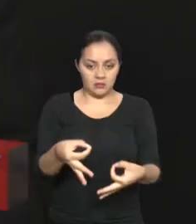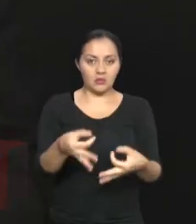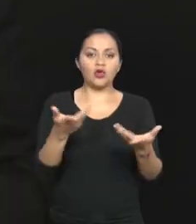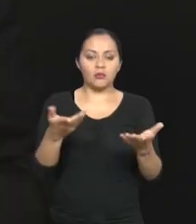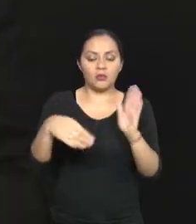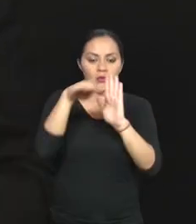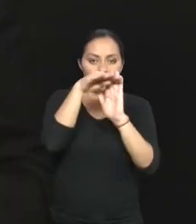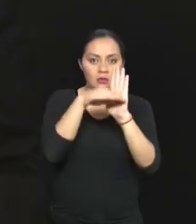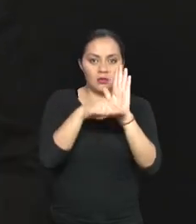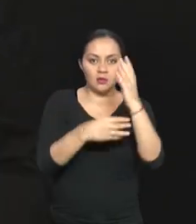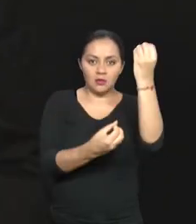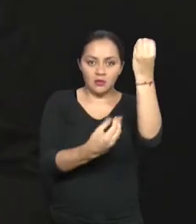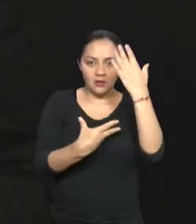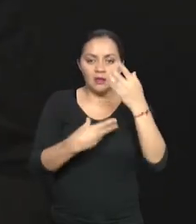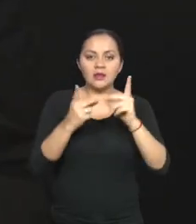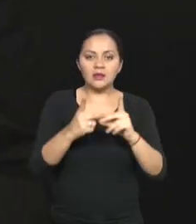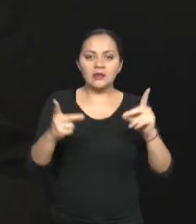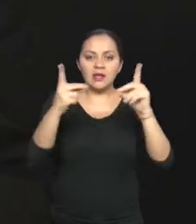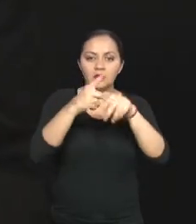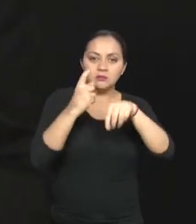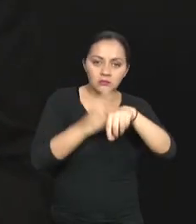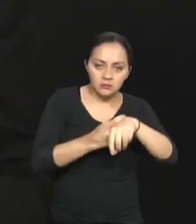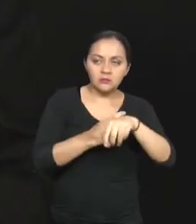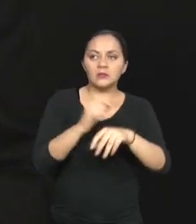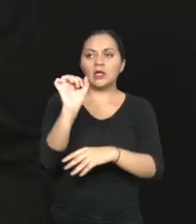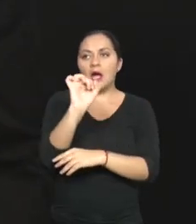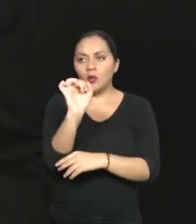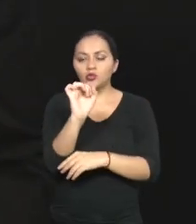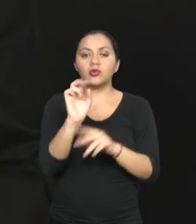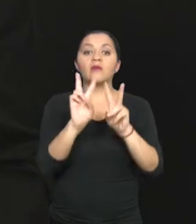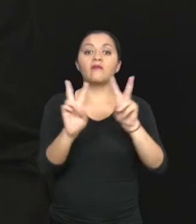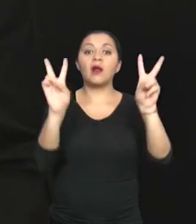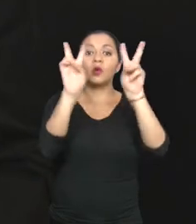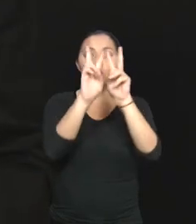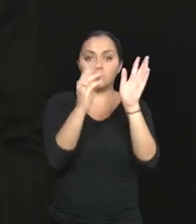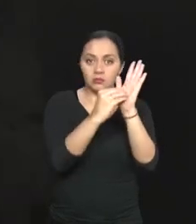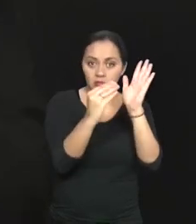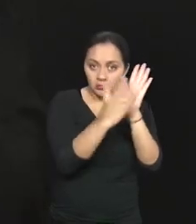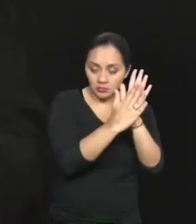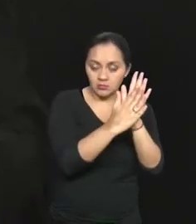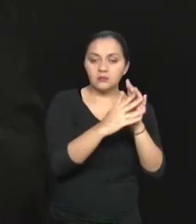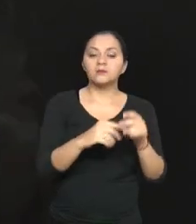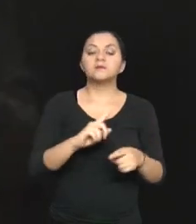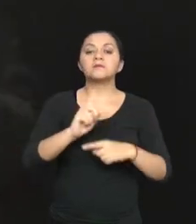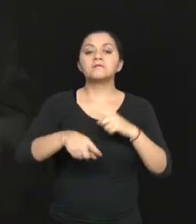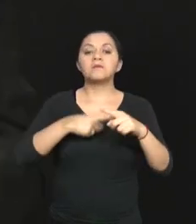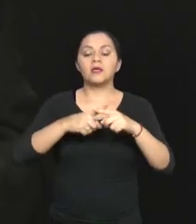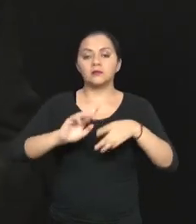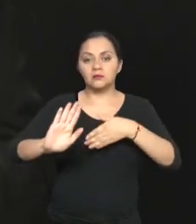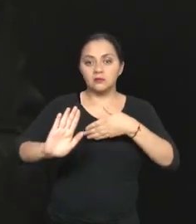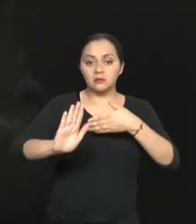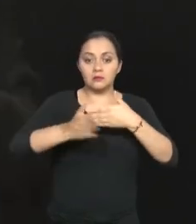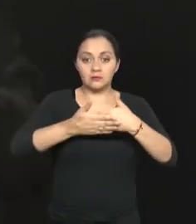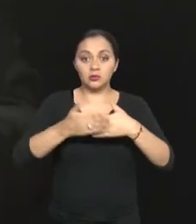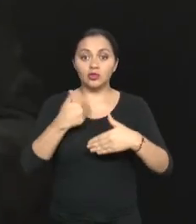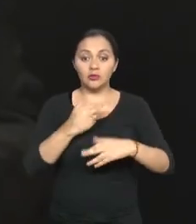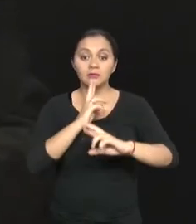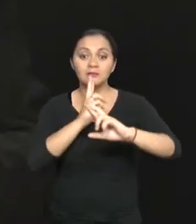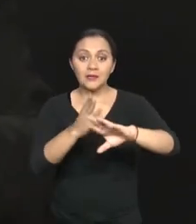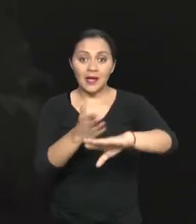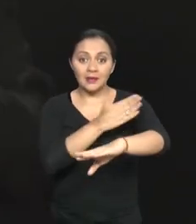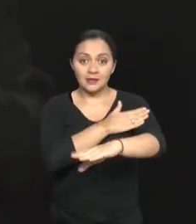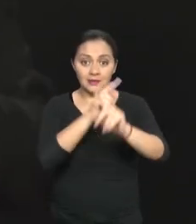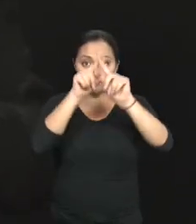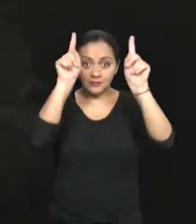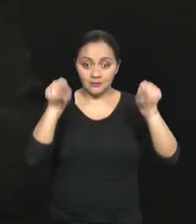bien, en este caso importado, del vehículo, el valor y adicionalmente adjuntar esta resolución, así como el